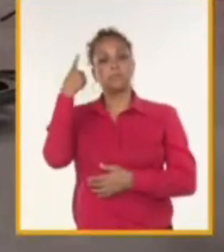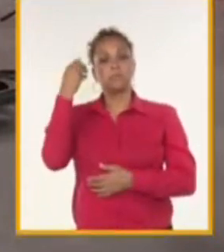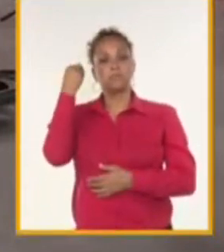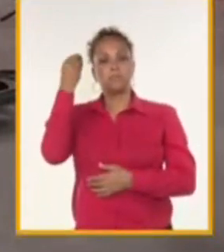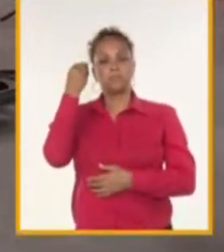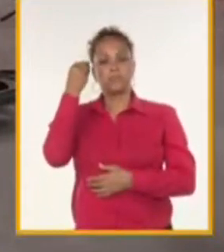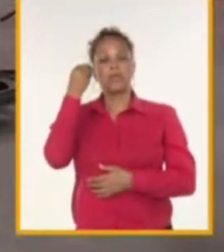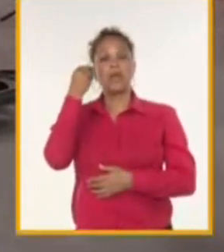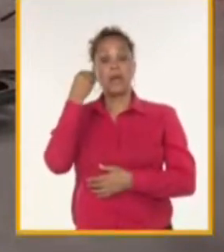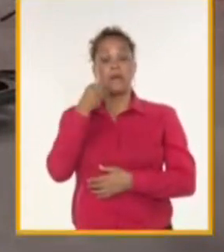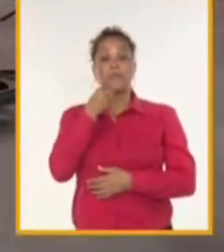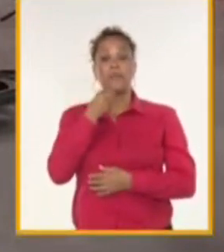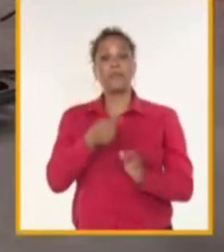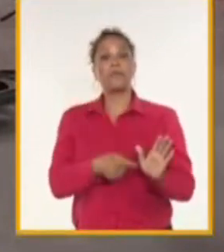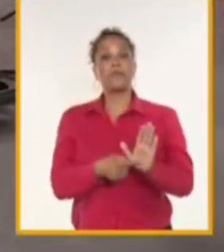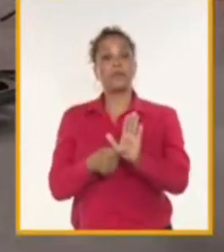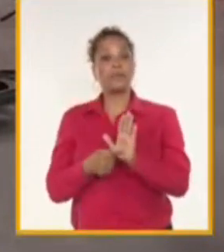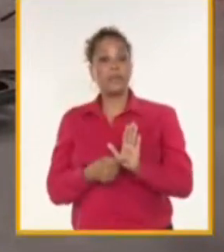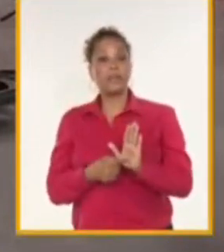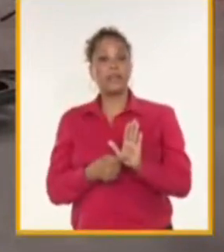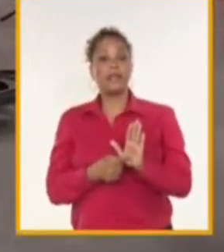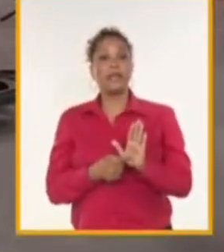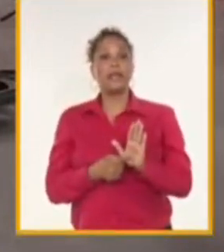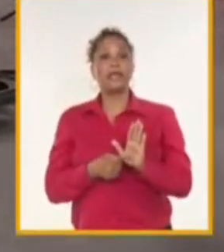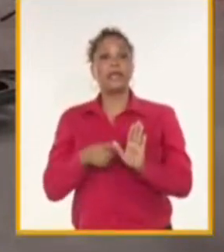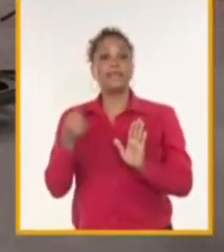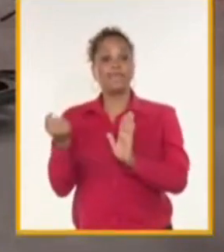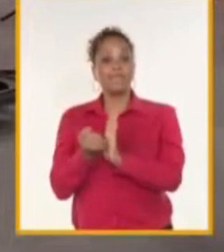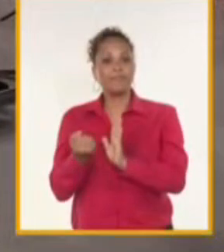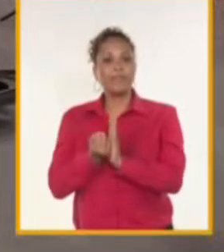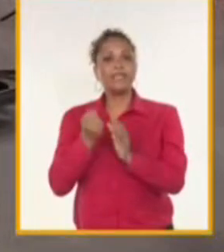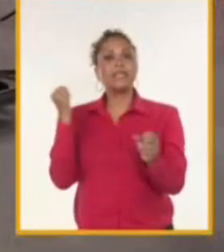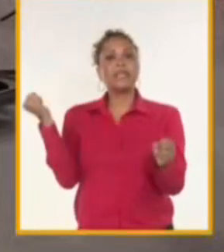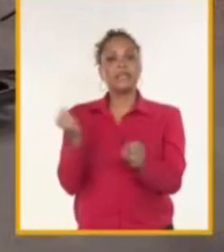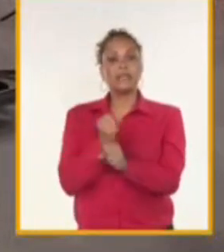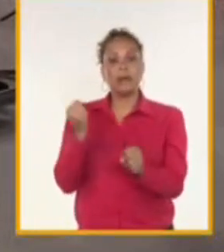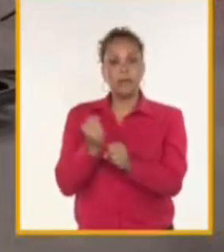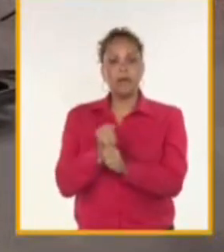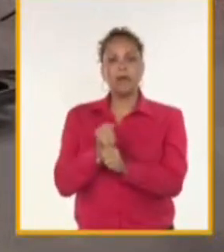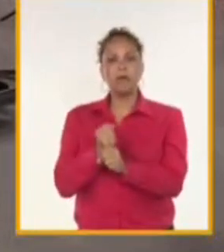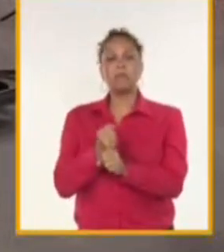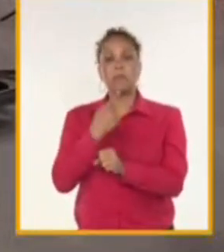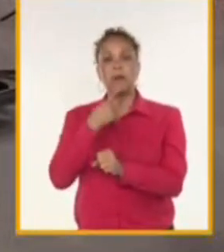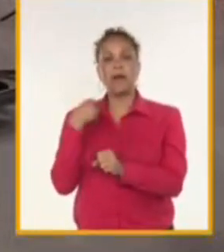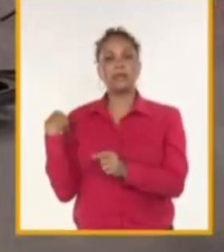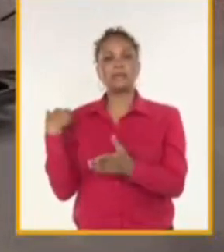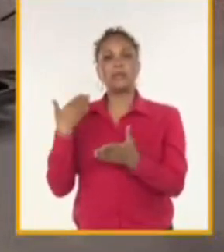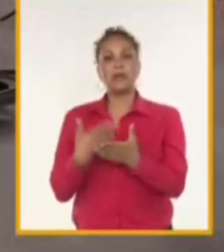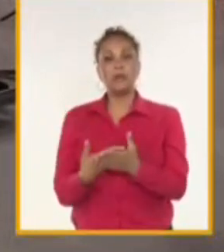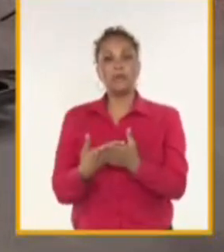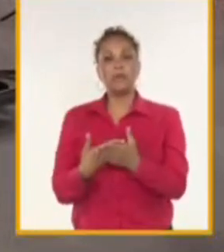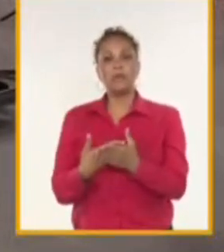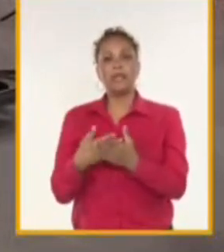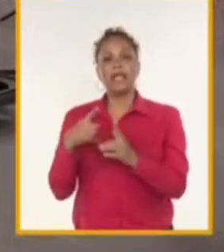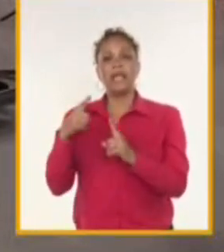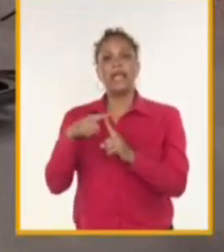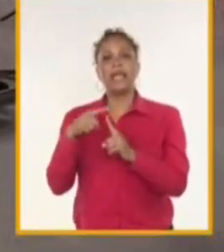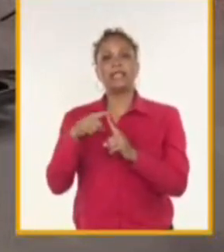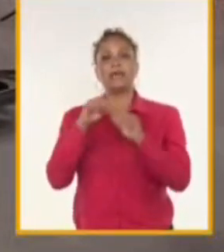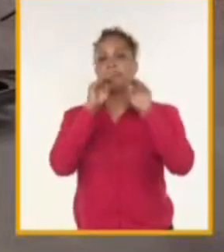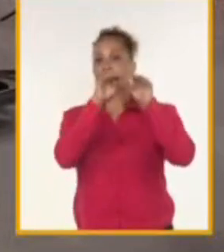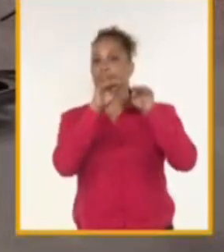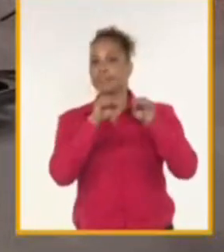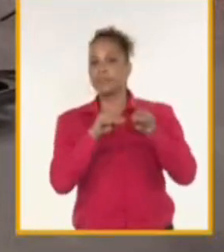demostrar que la viabilidad y efectividad de haber construido y puesto en explotación la terminal de